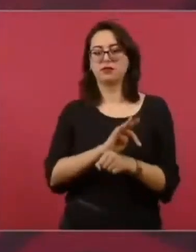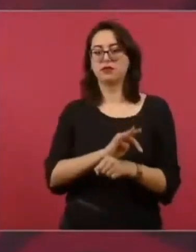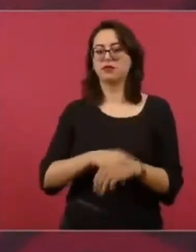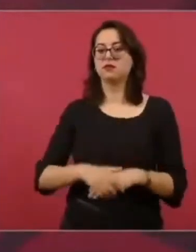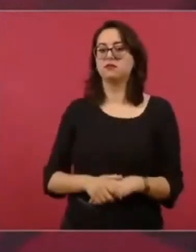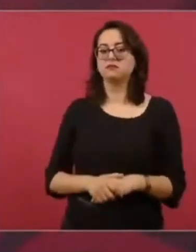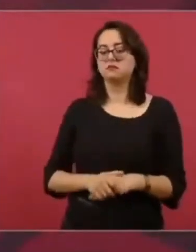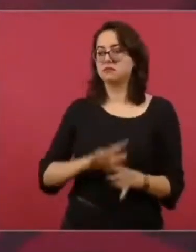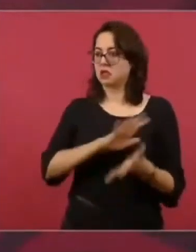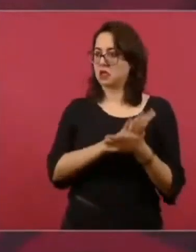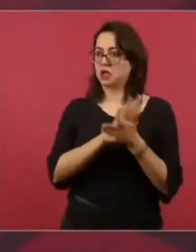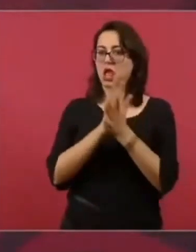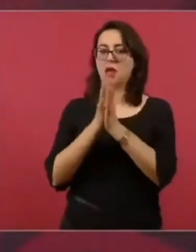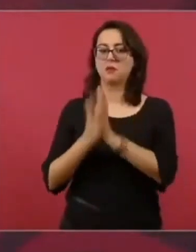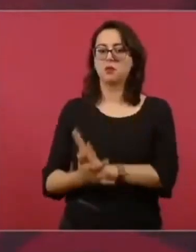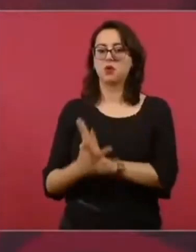penal.